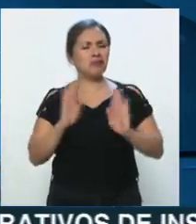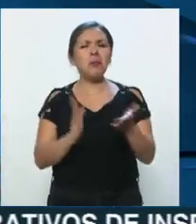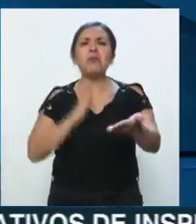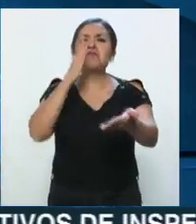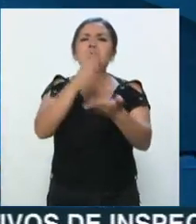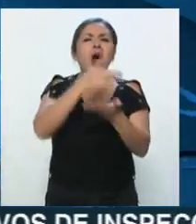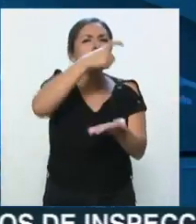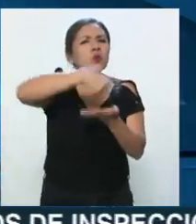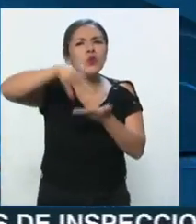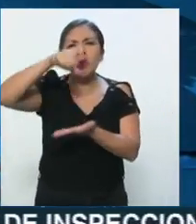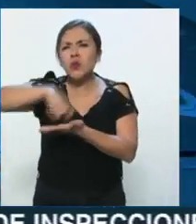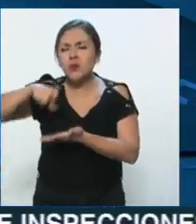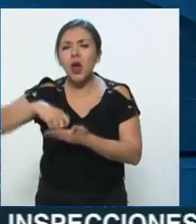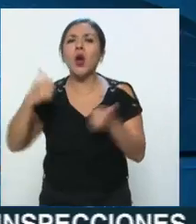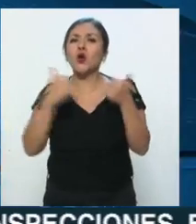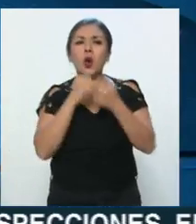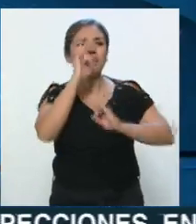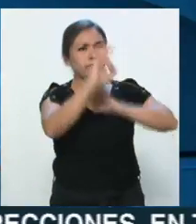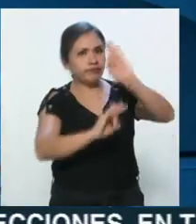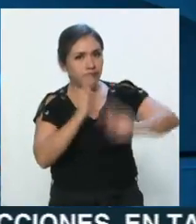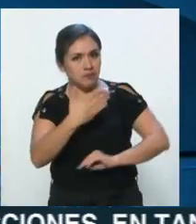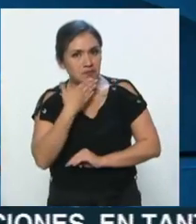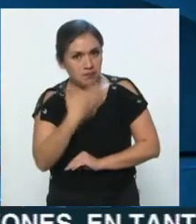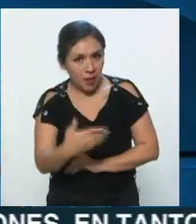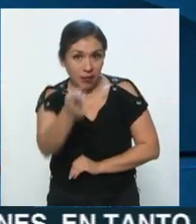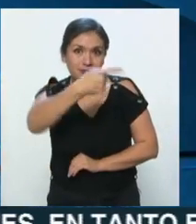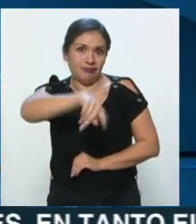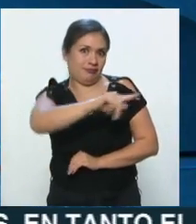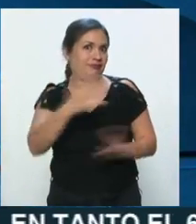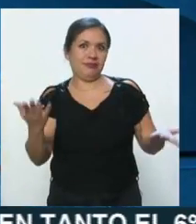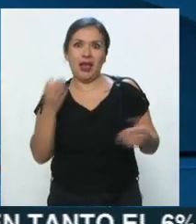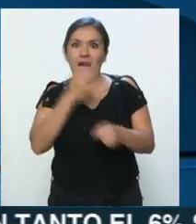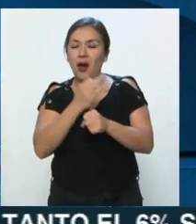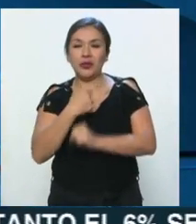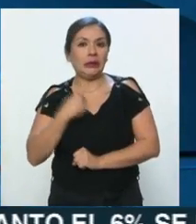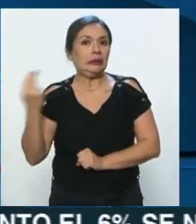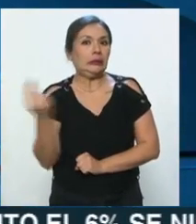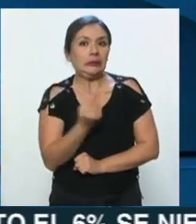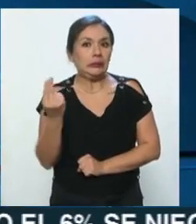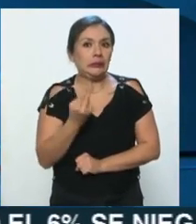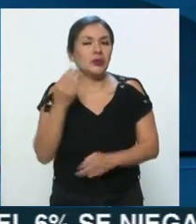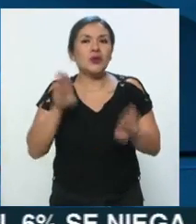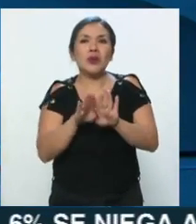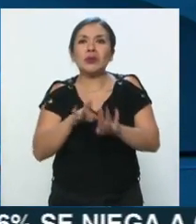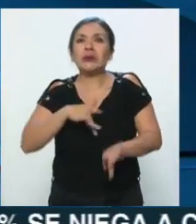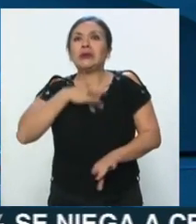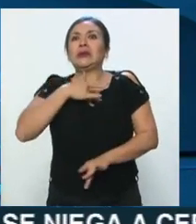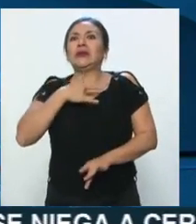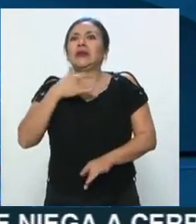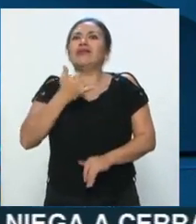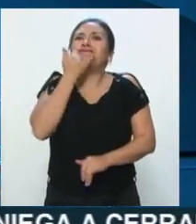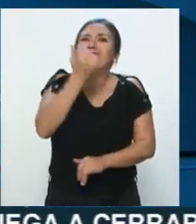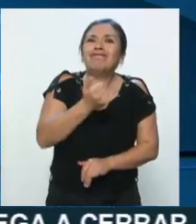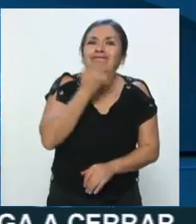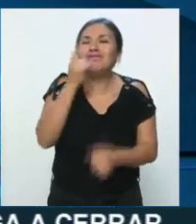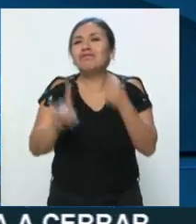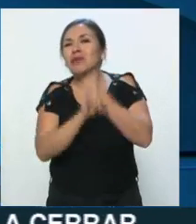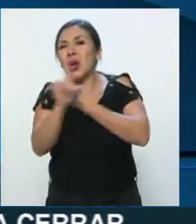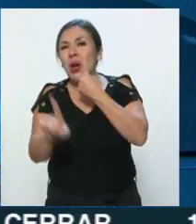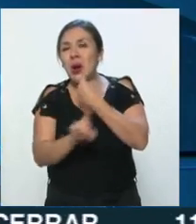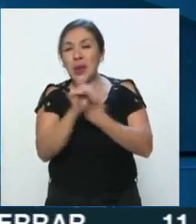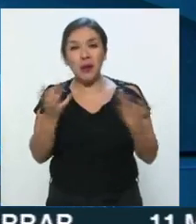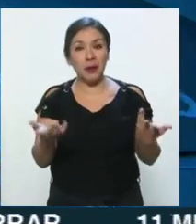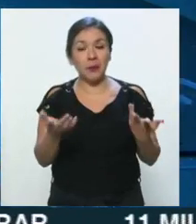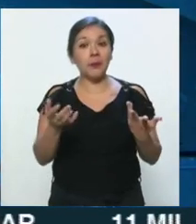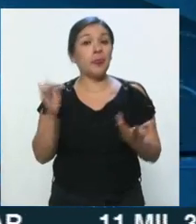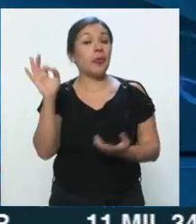compras y claro hay que tratarlos muy bien, lo merecen, y más en estos tiempos de angustias y de incertidumbres. La cola,